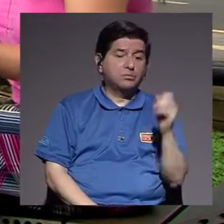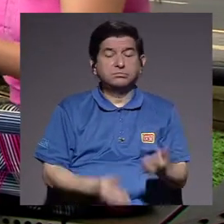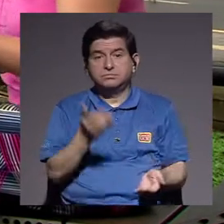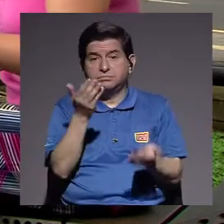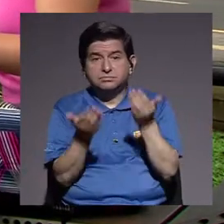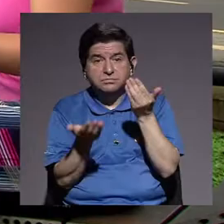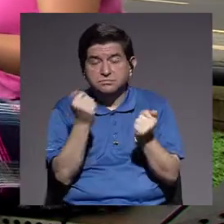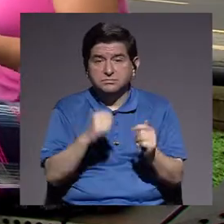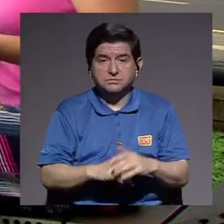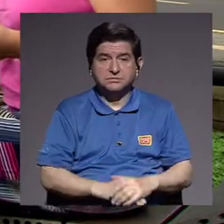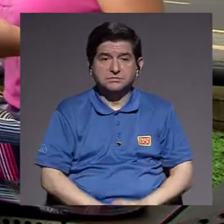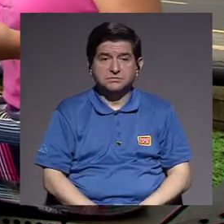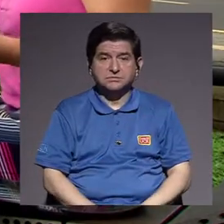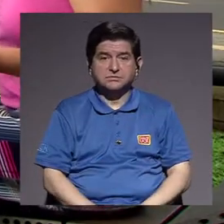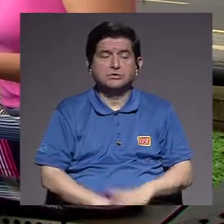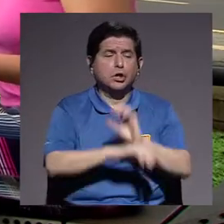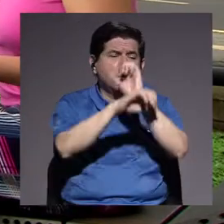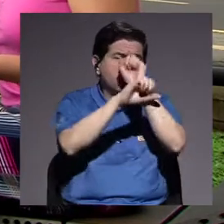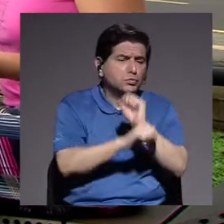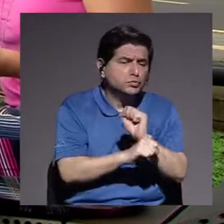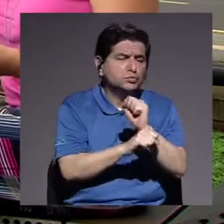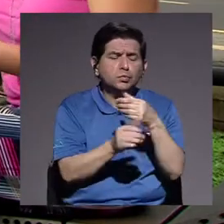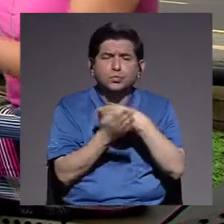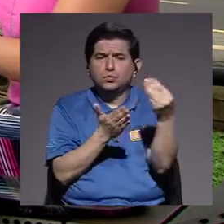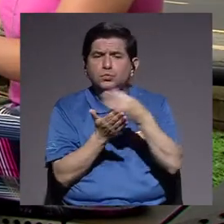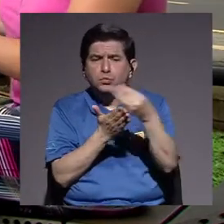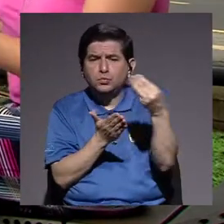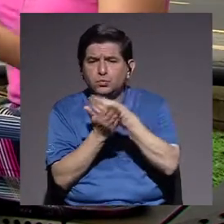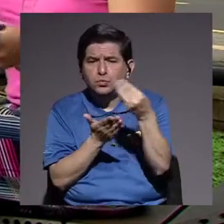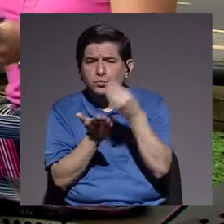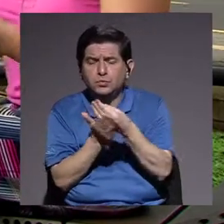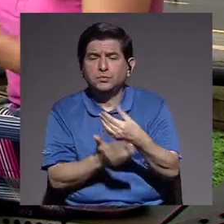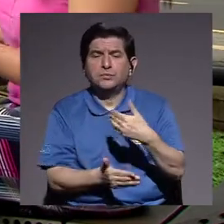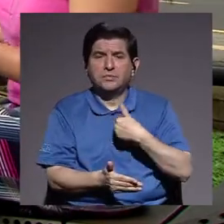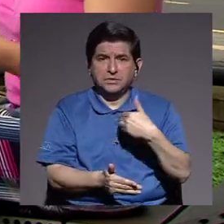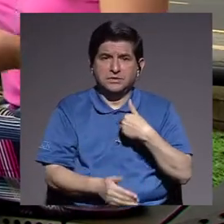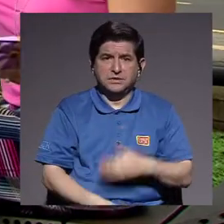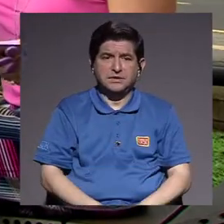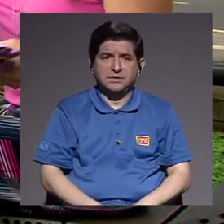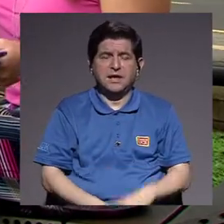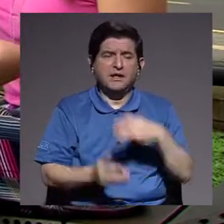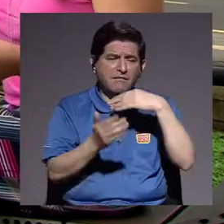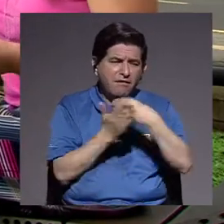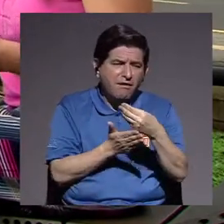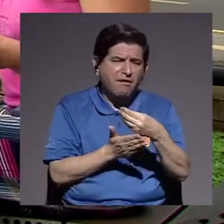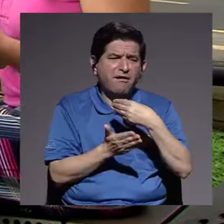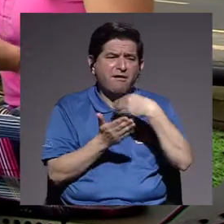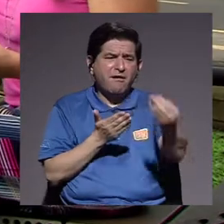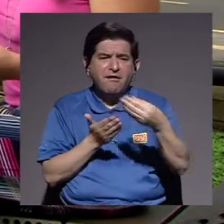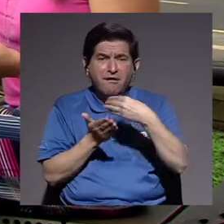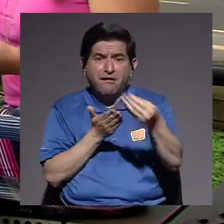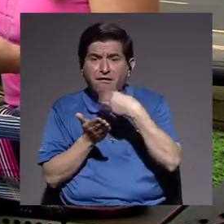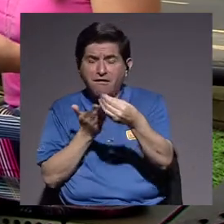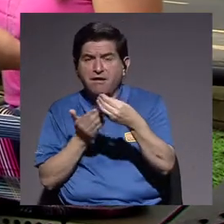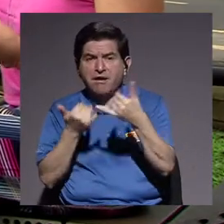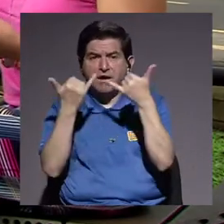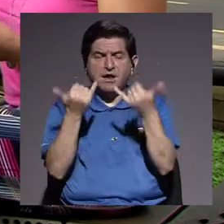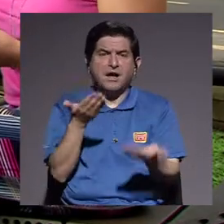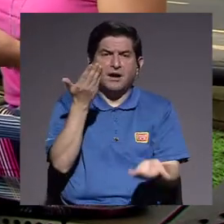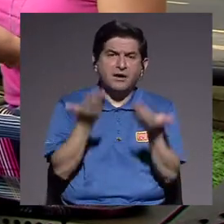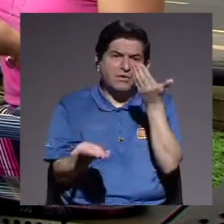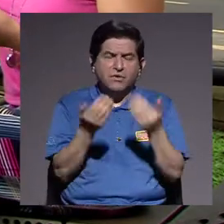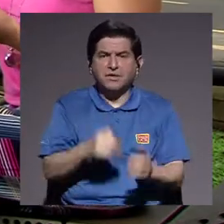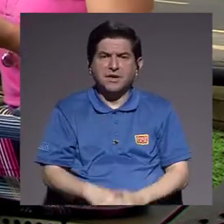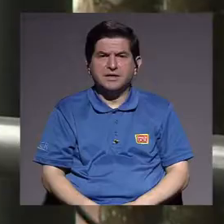O, bueno, costumbres de consumo, digamos, que se han tenido de consumismo tal vez, que estamos viendo que